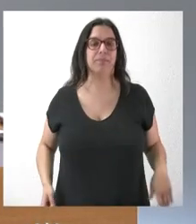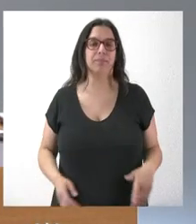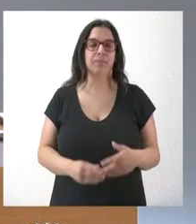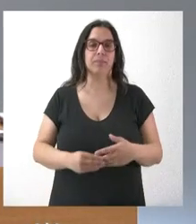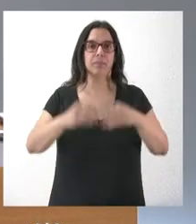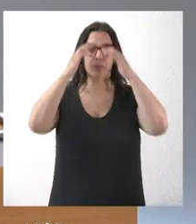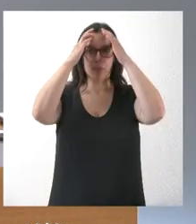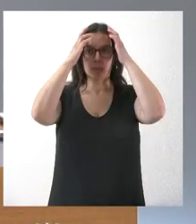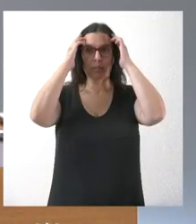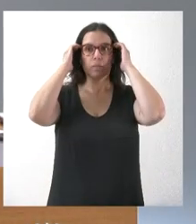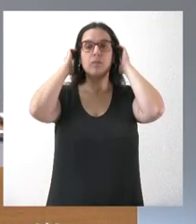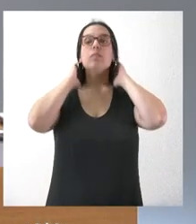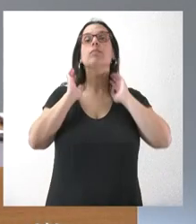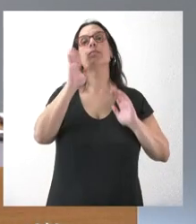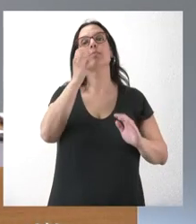Buenos días.